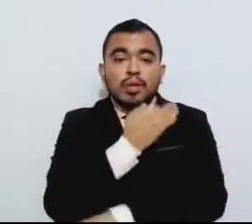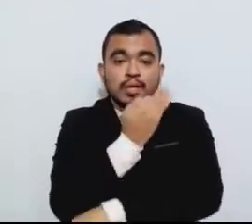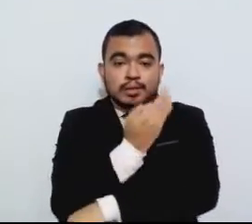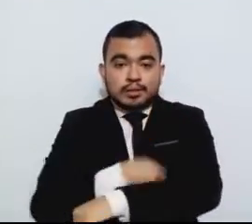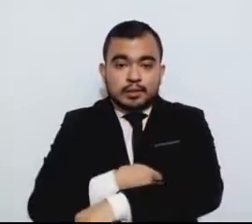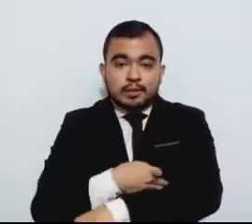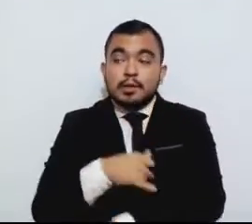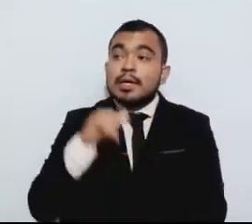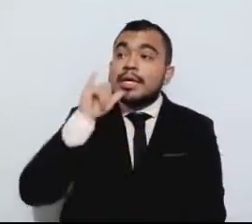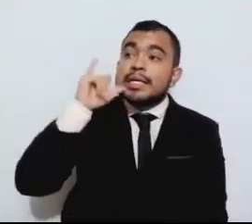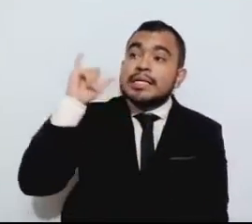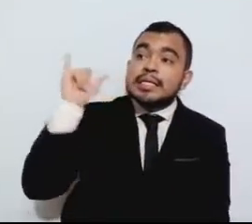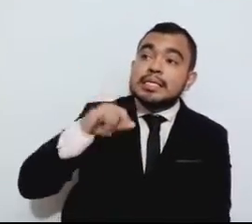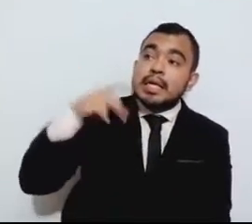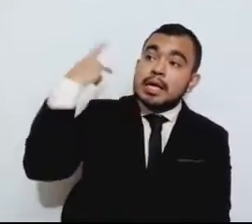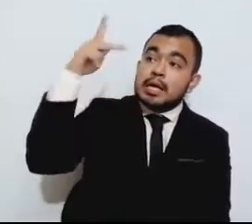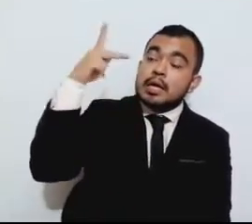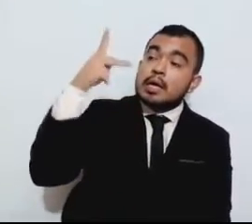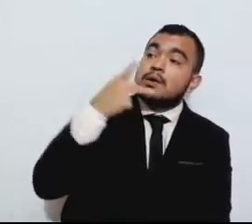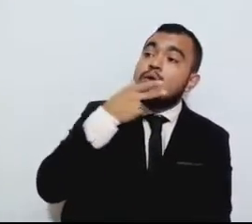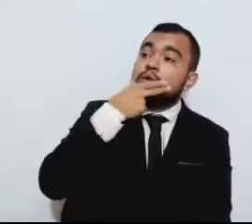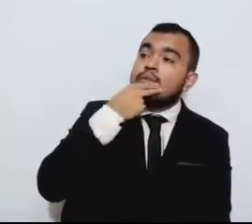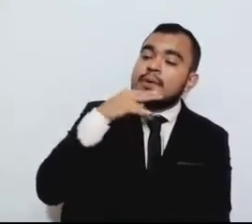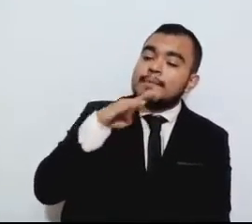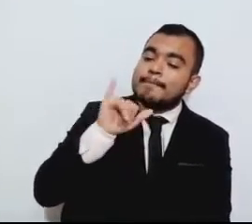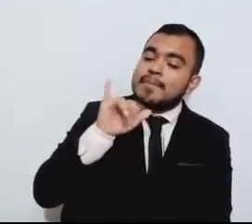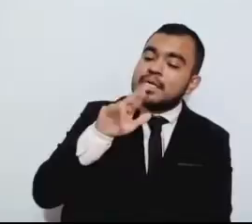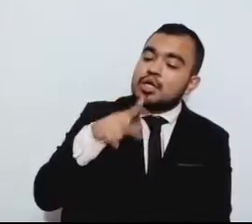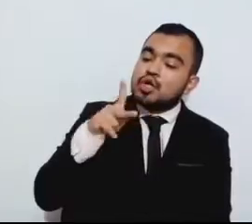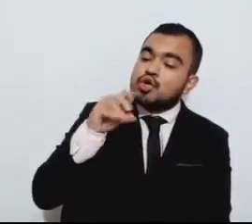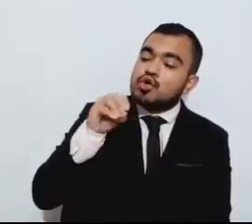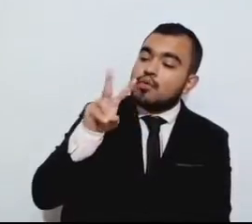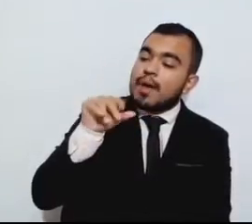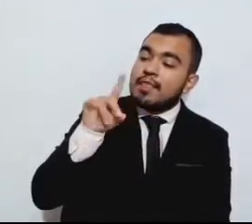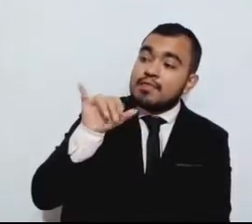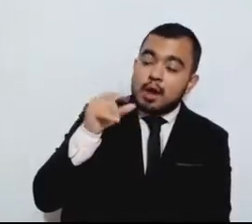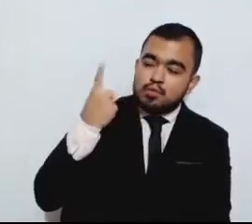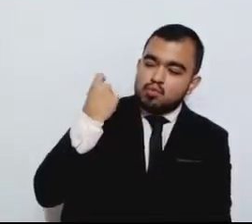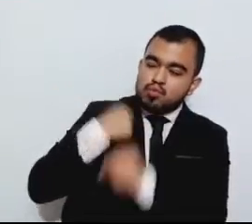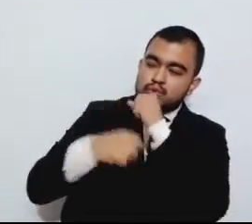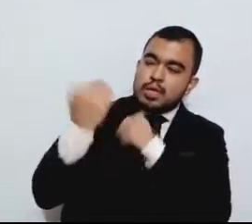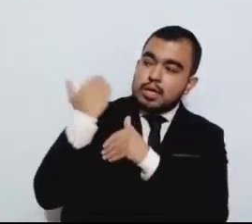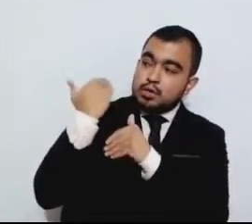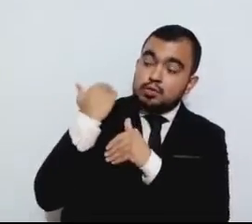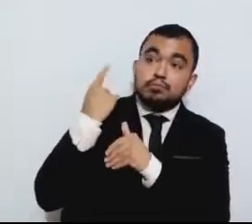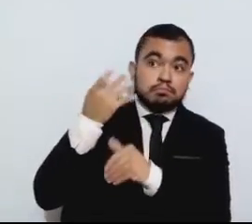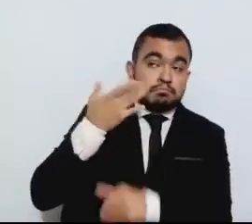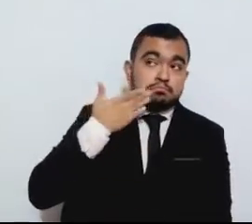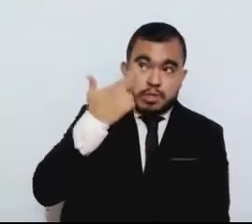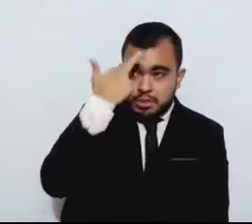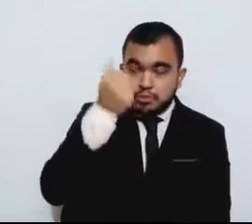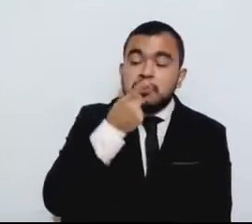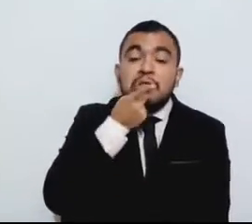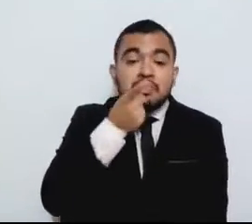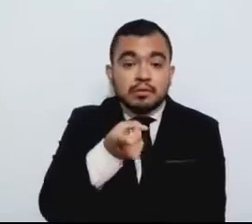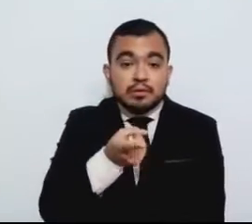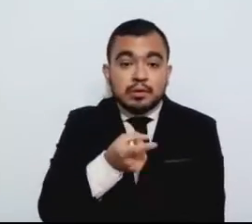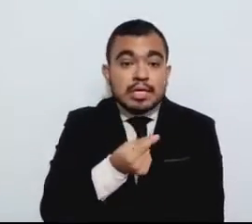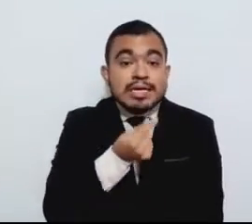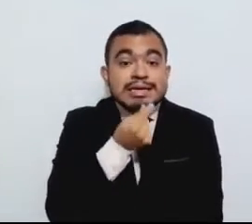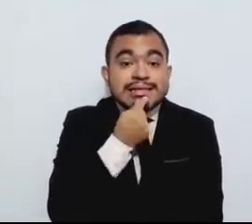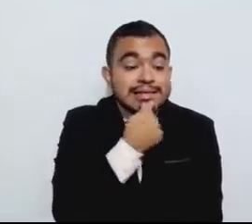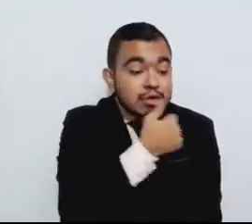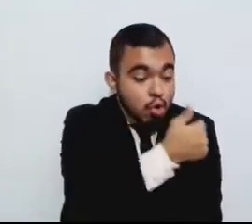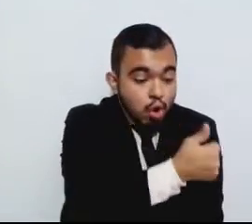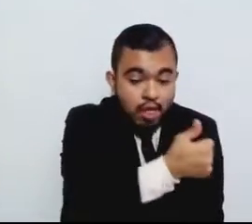Mirko Badial hace algunos años y con mucho acierto dijo, en cada niño se debería poner un cartel que